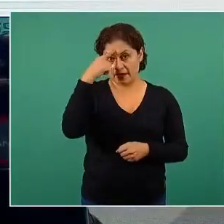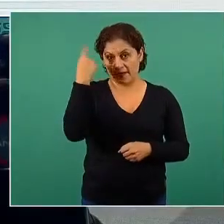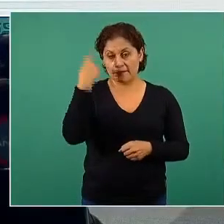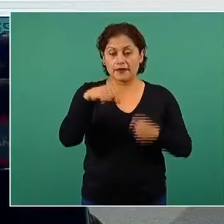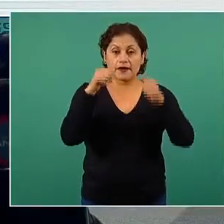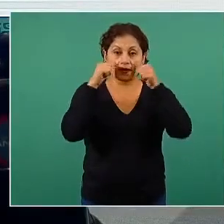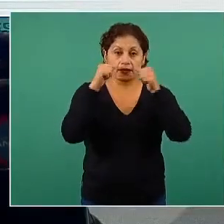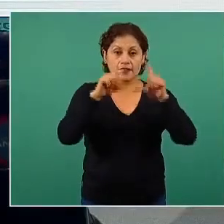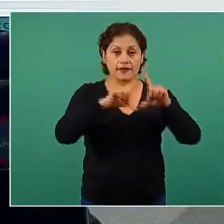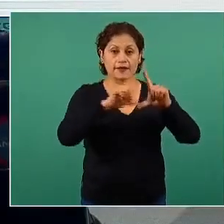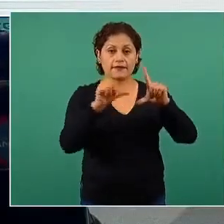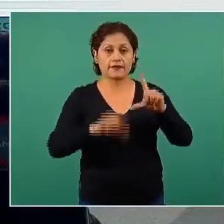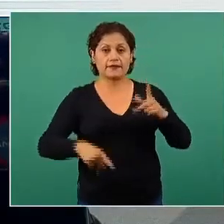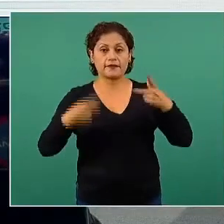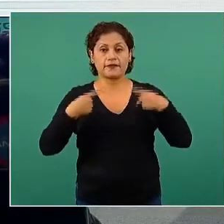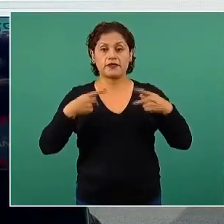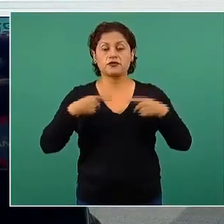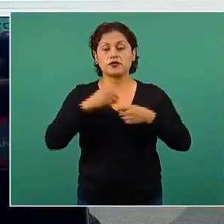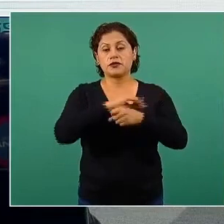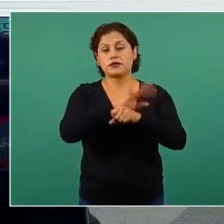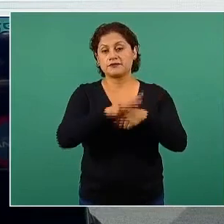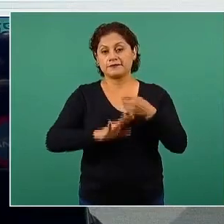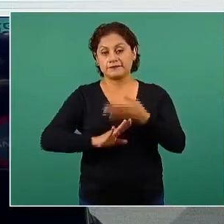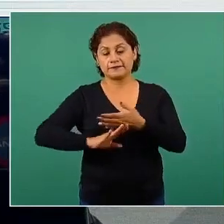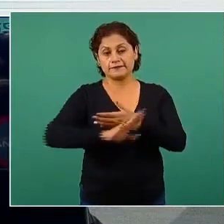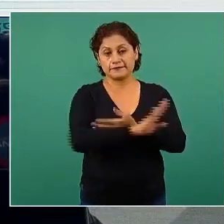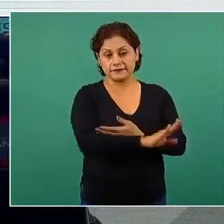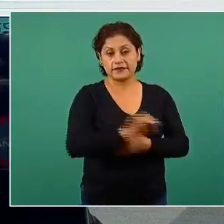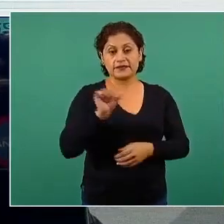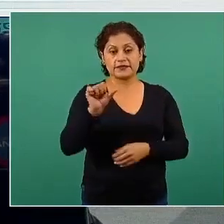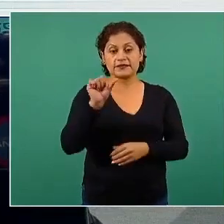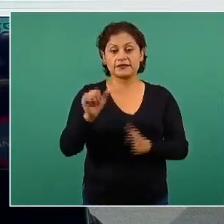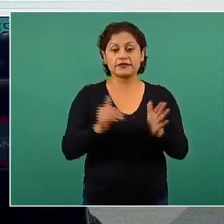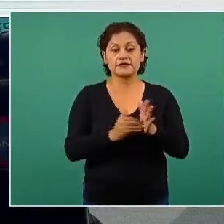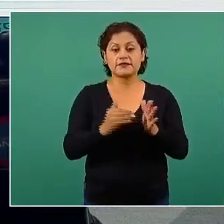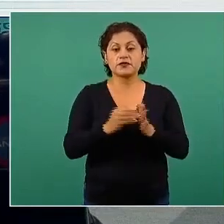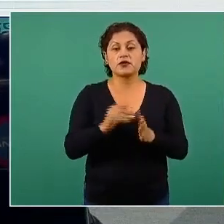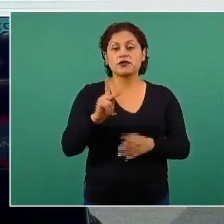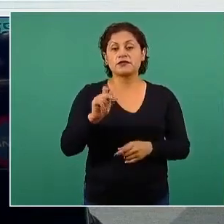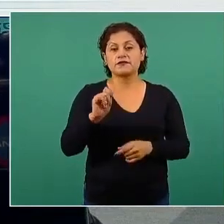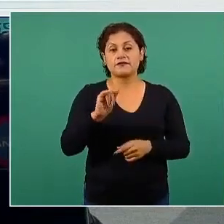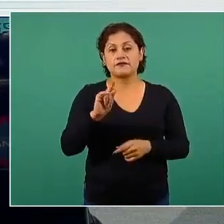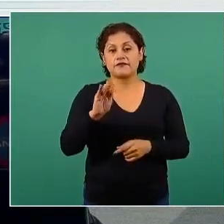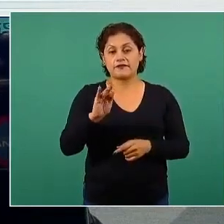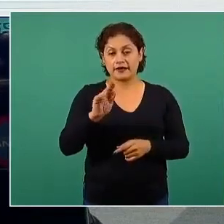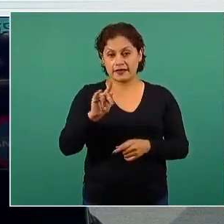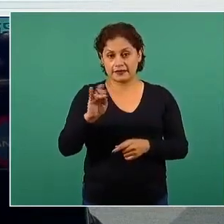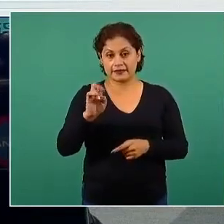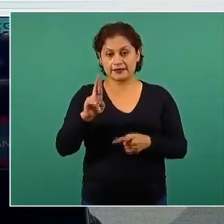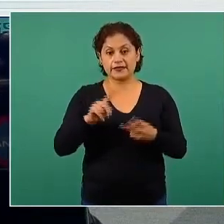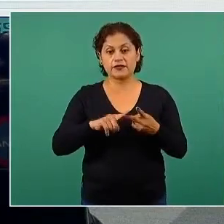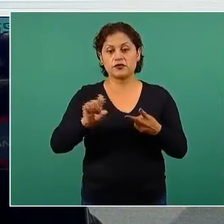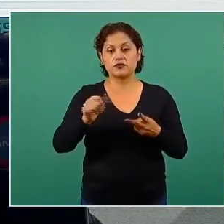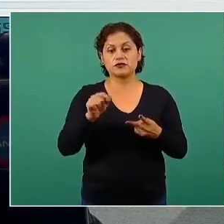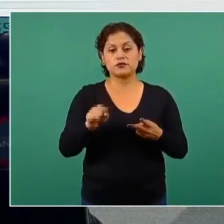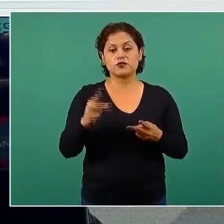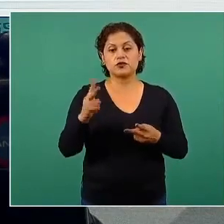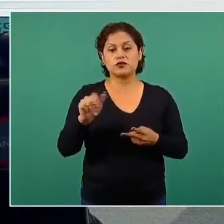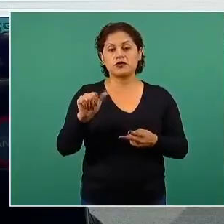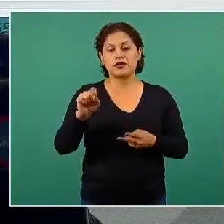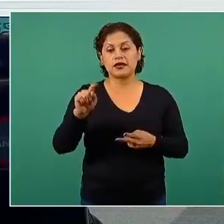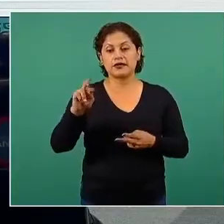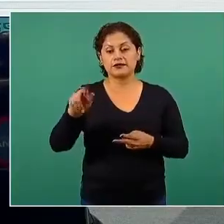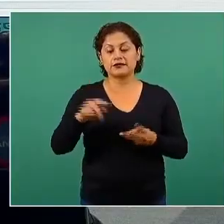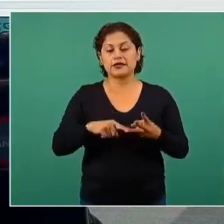Virus SARS-CoV-2. Dieciséis millones de Pfizer-BioNTech, 11.2 de AstraZeneca, 8 millones de